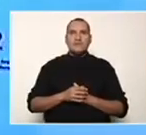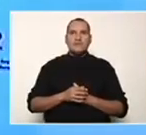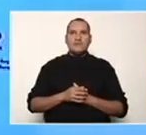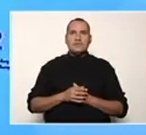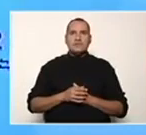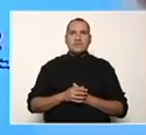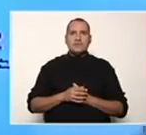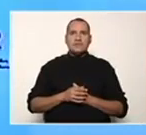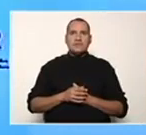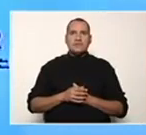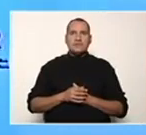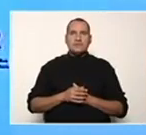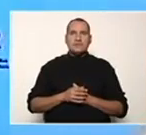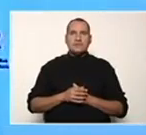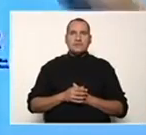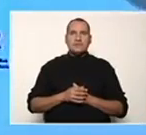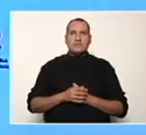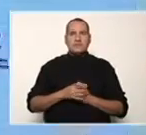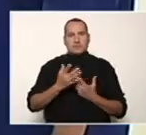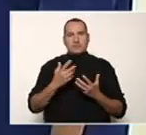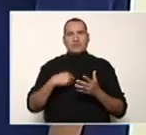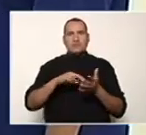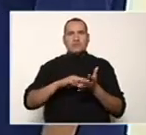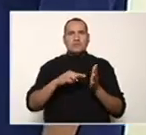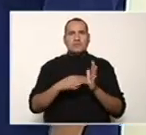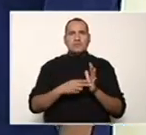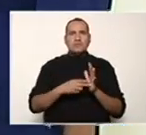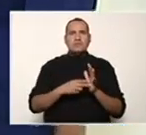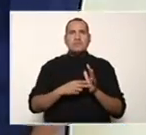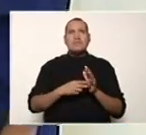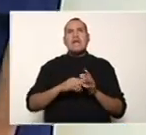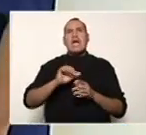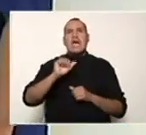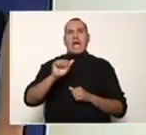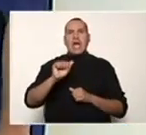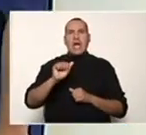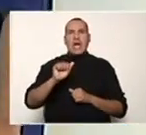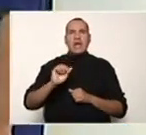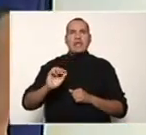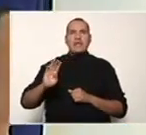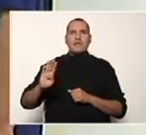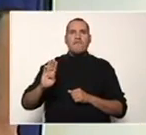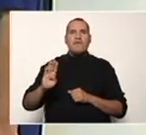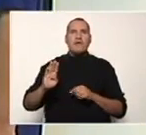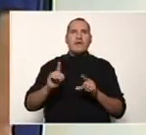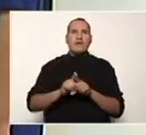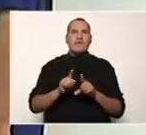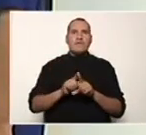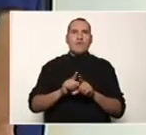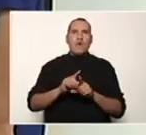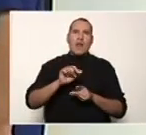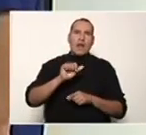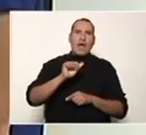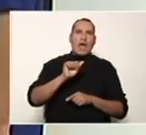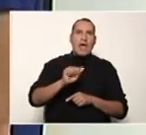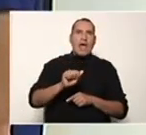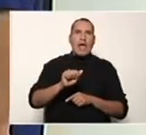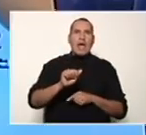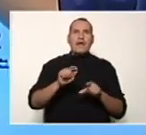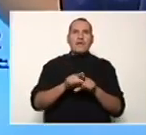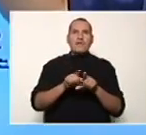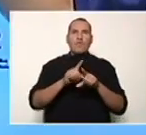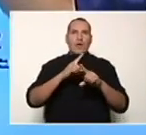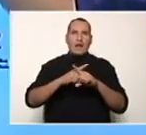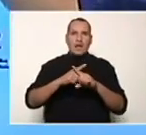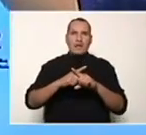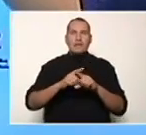y lo elevo al cuadrado. Ahora vamos a operar lo que hemos hecho. x al cuadrado